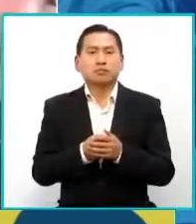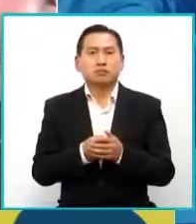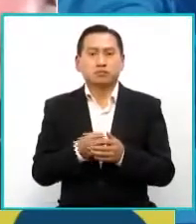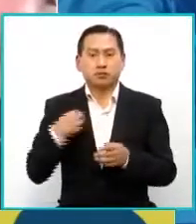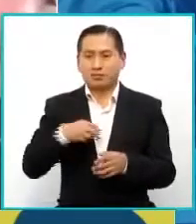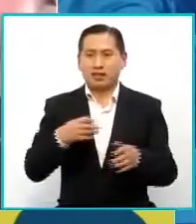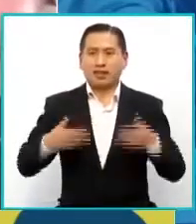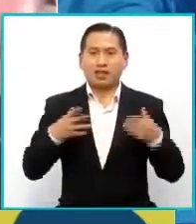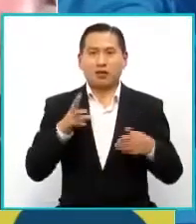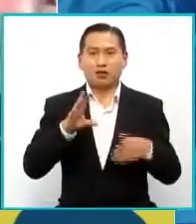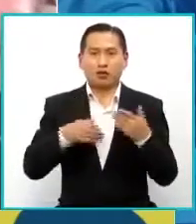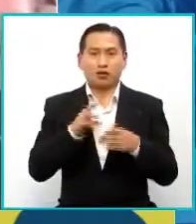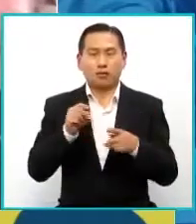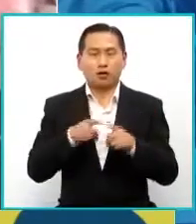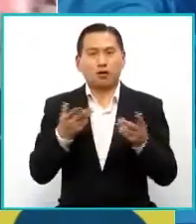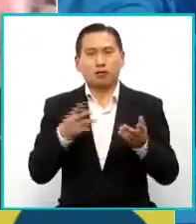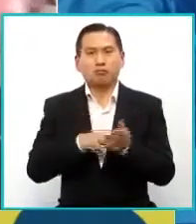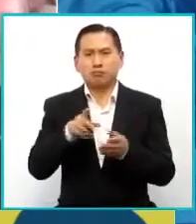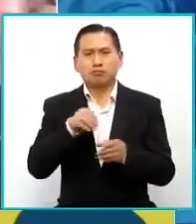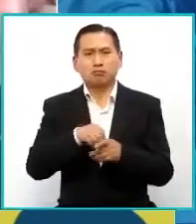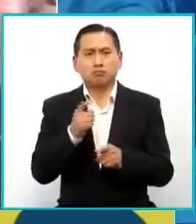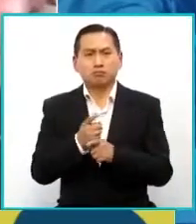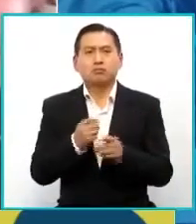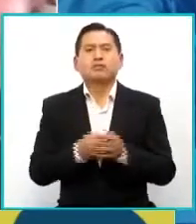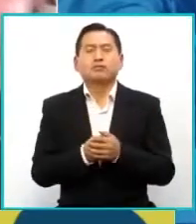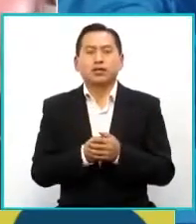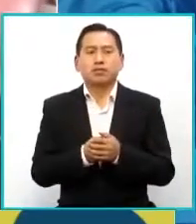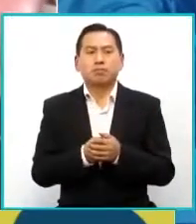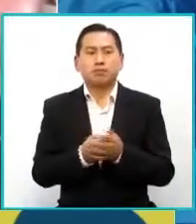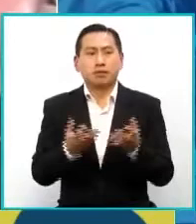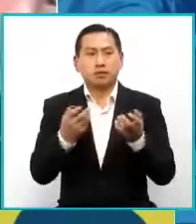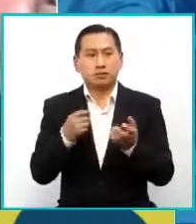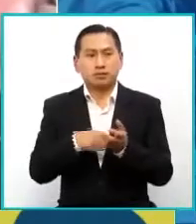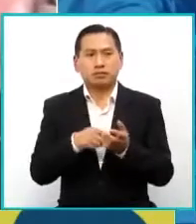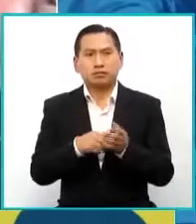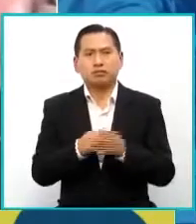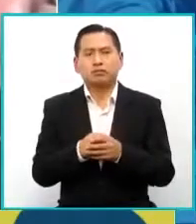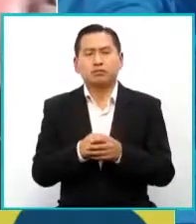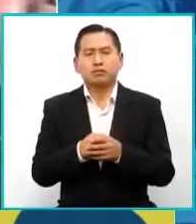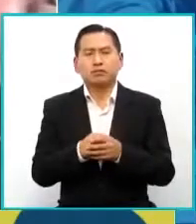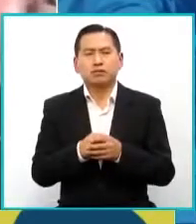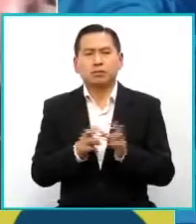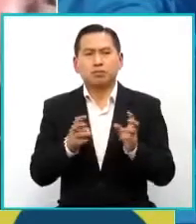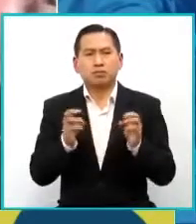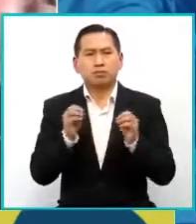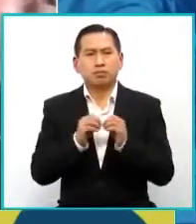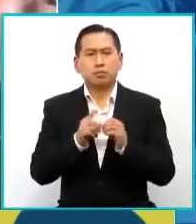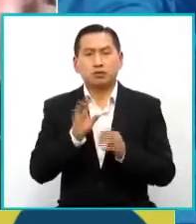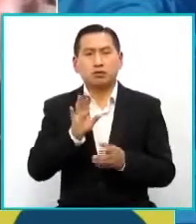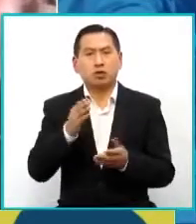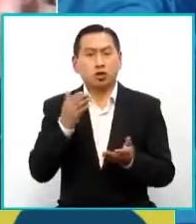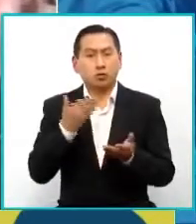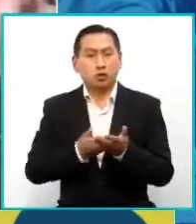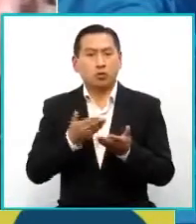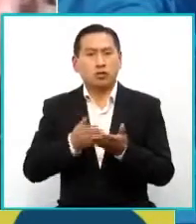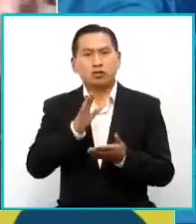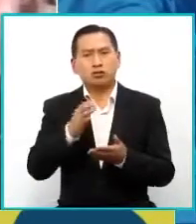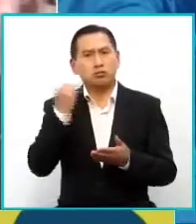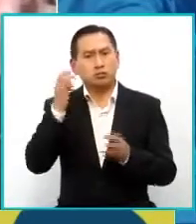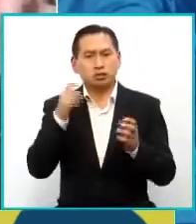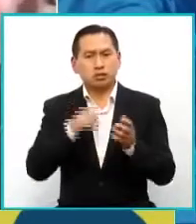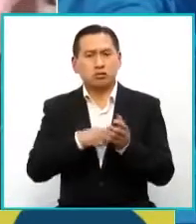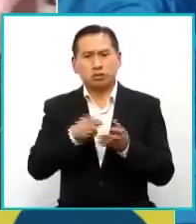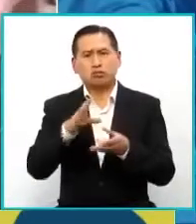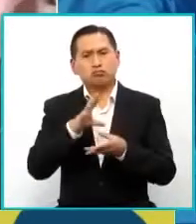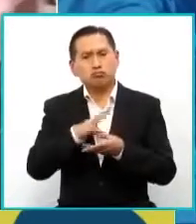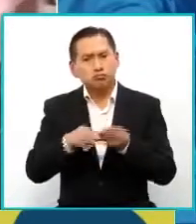nos alegremos del todo, pero bueno, como que va por ahí. Y quiero hacer un poco acento en la propuesta que traes tú desde el ámbito